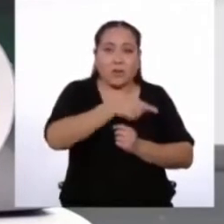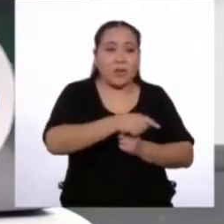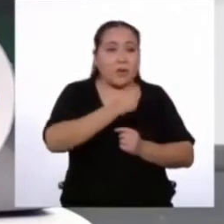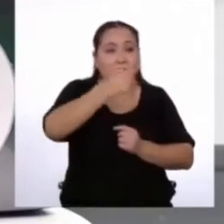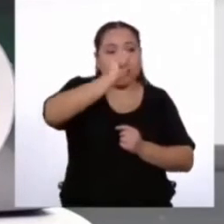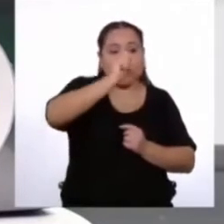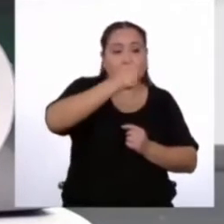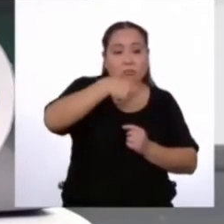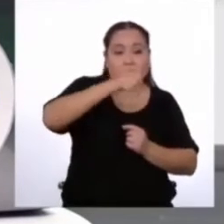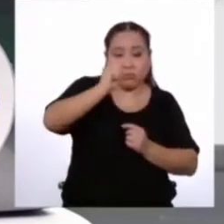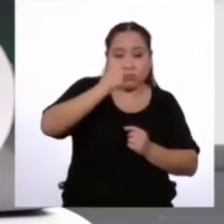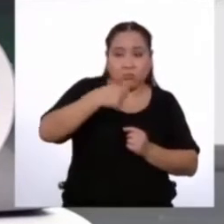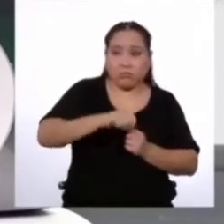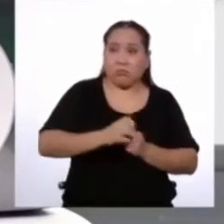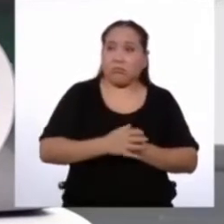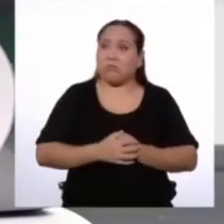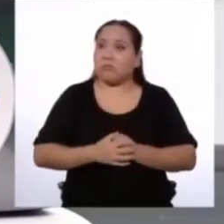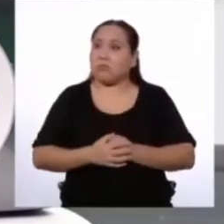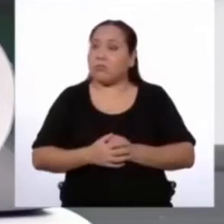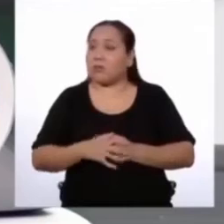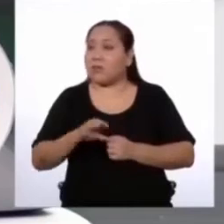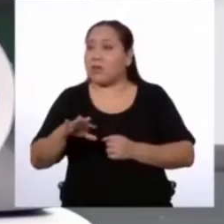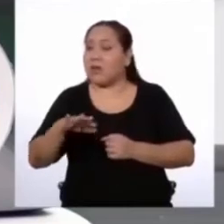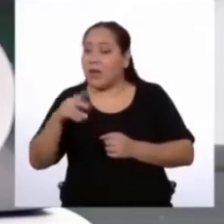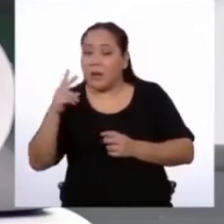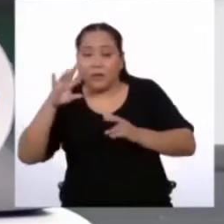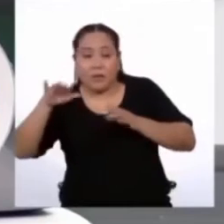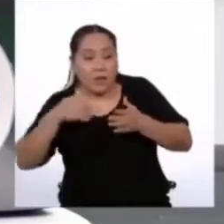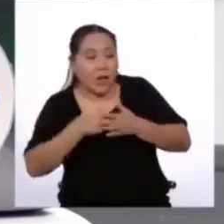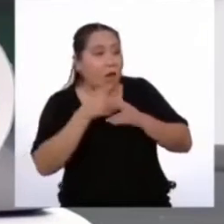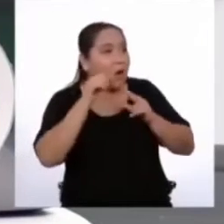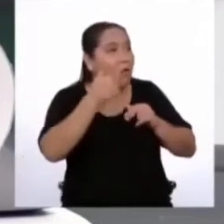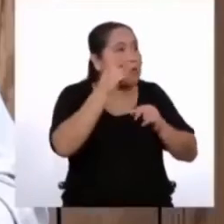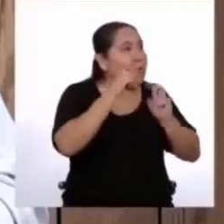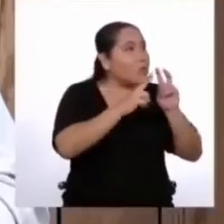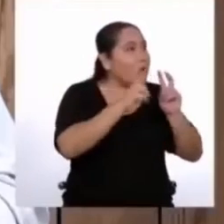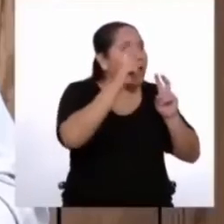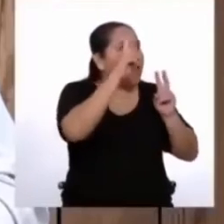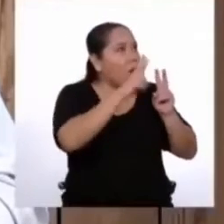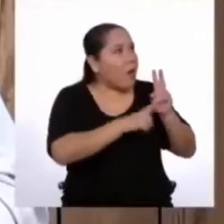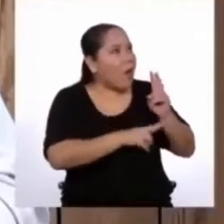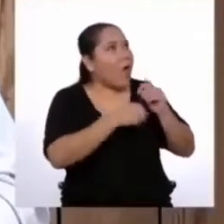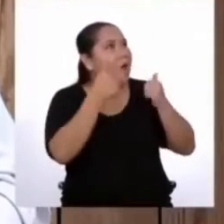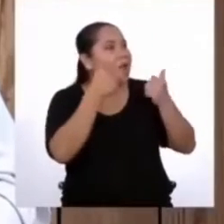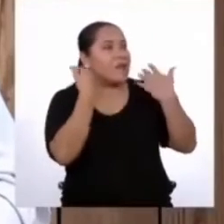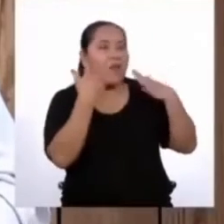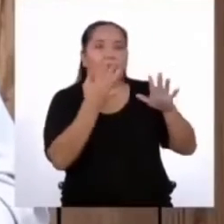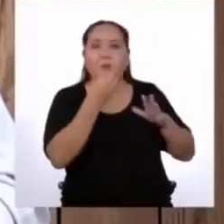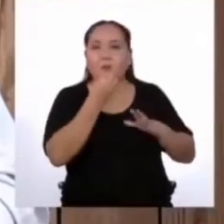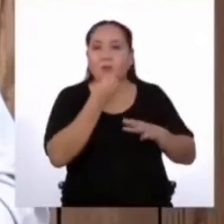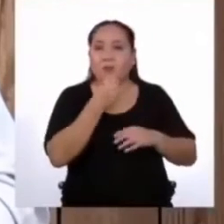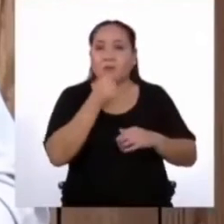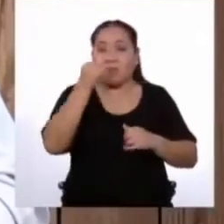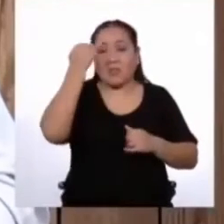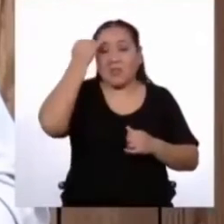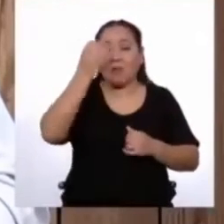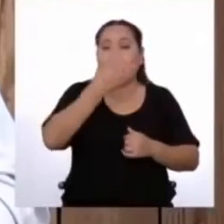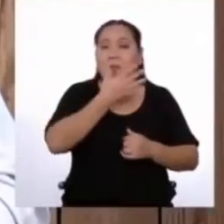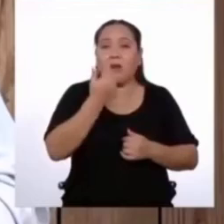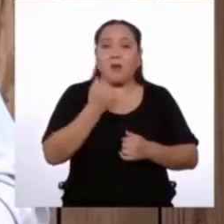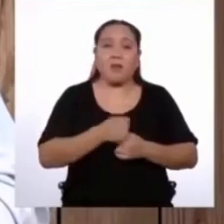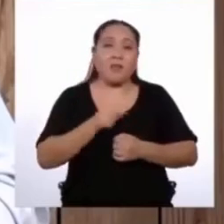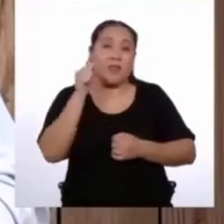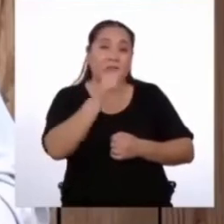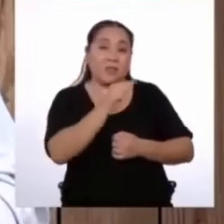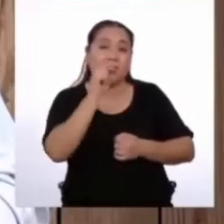comer, lo apuntamos. Entonces, si llega otra persona, ya puede ver si comió o no. Esa idea está mucho mejor. ¿Sabes cómo se